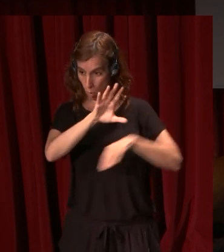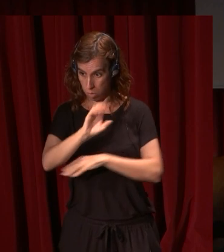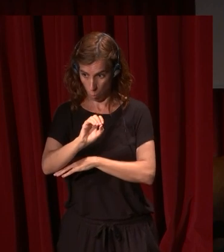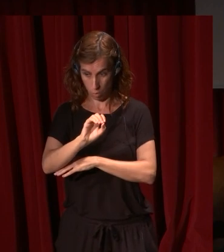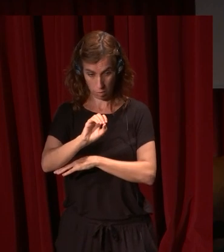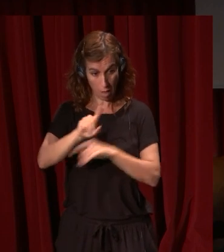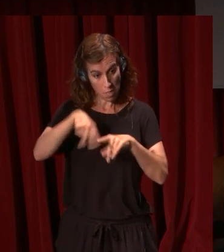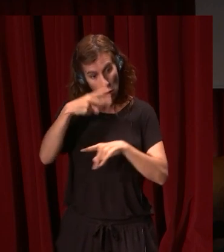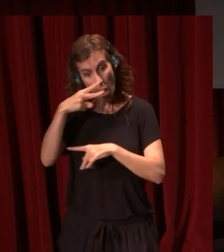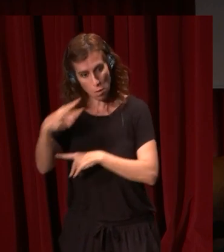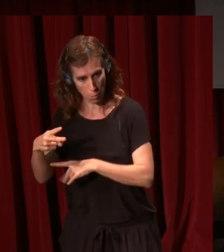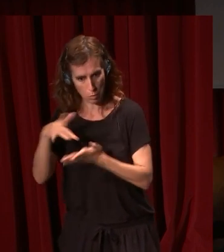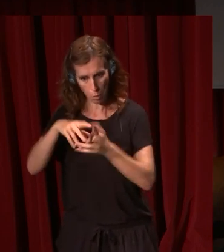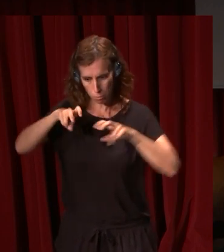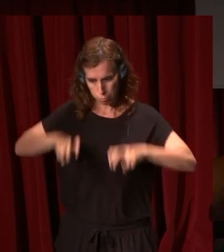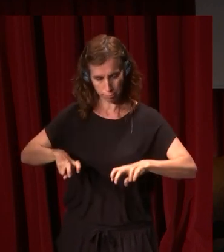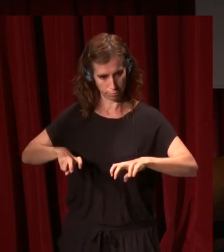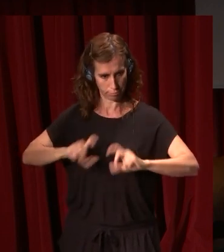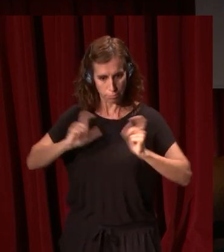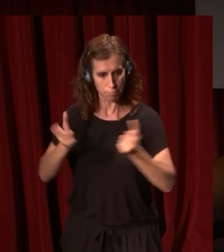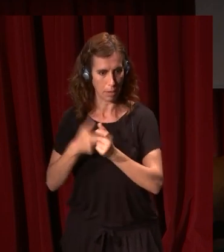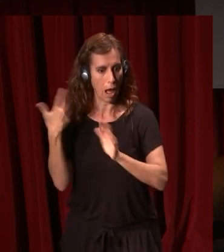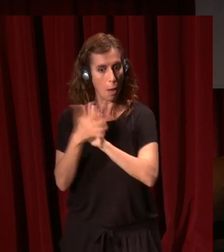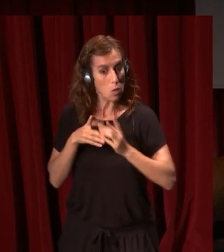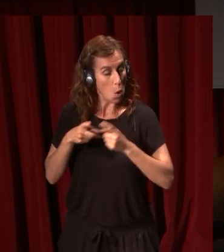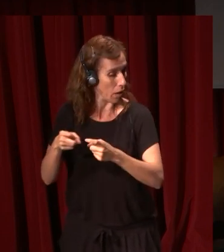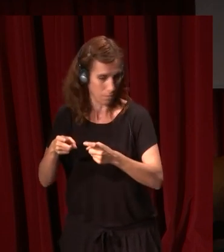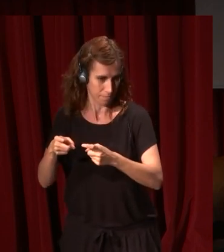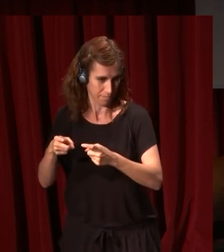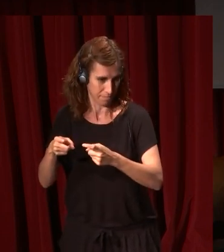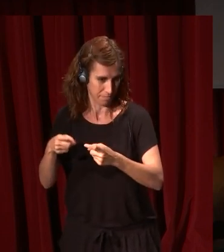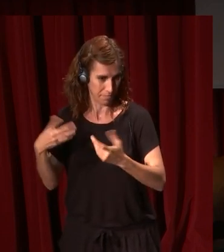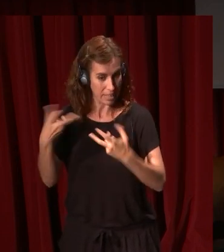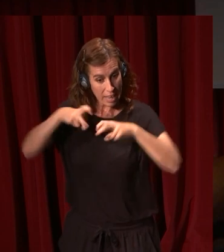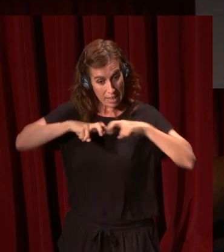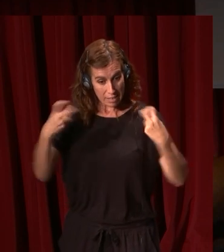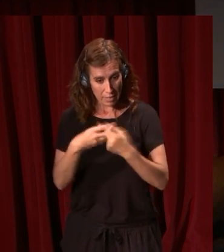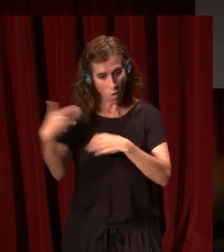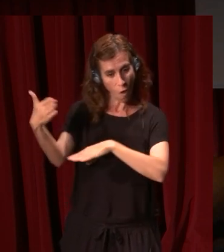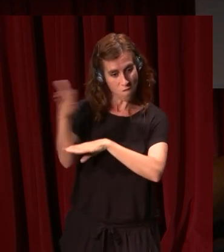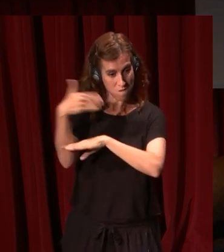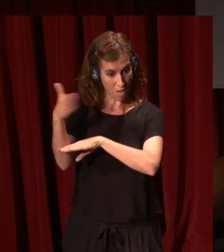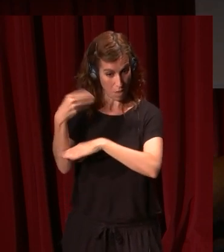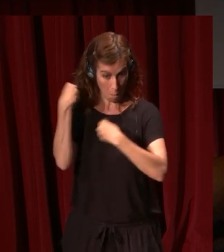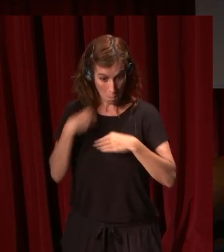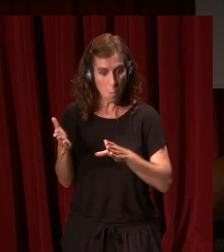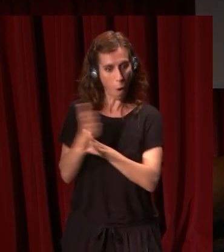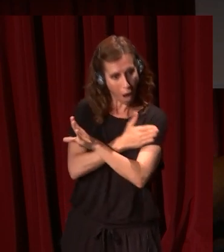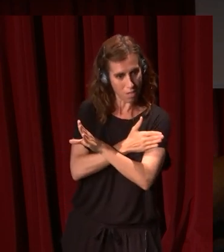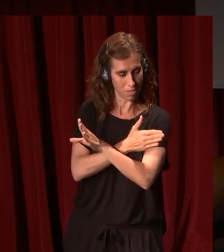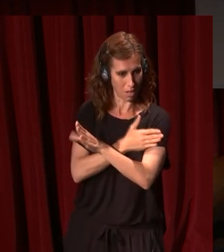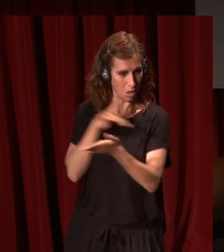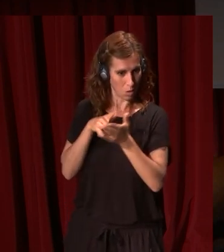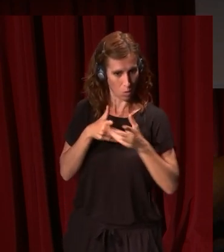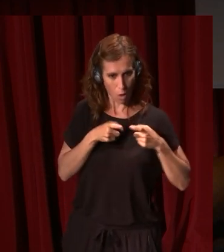Están sentados, tratando de temas que ya no tienen que ver con la guerra, pero están sentados bajo todas las banderas o estandartes que han ido tomando en los